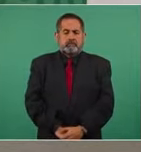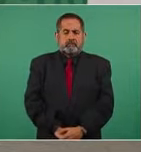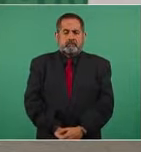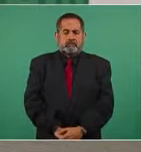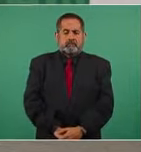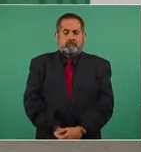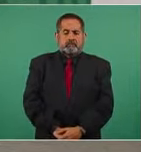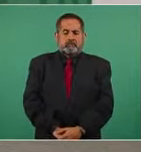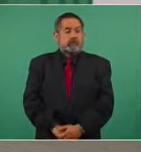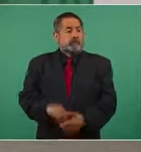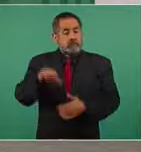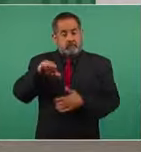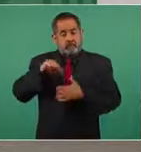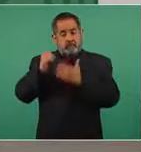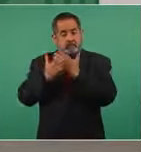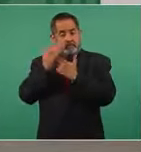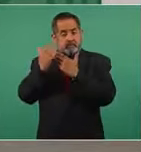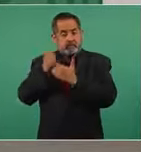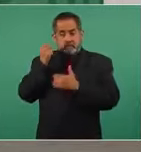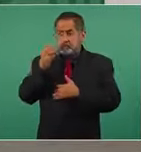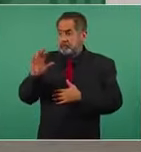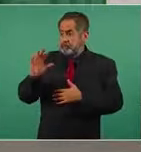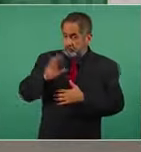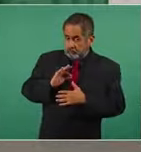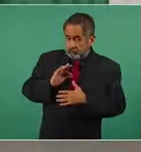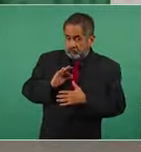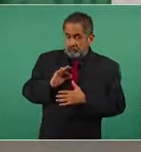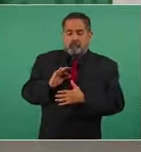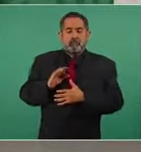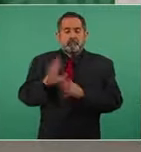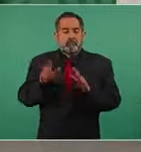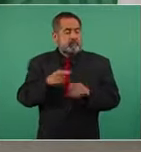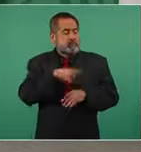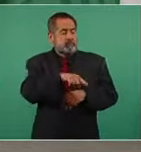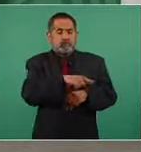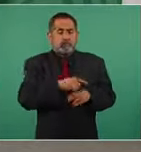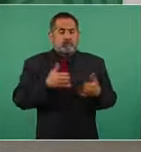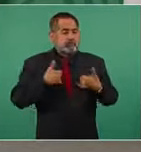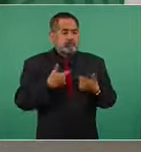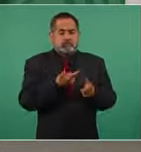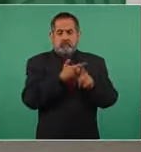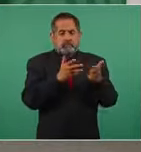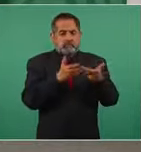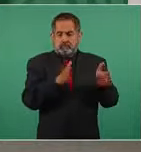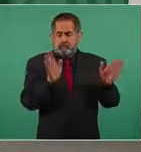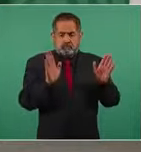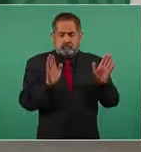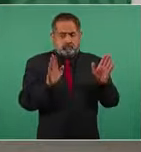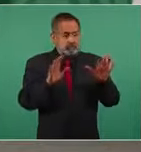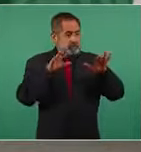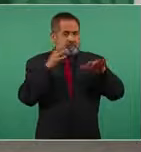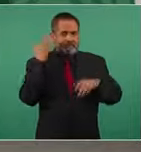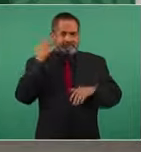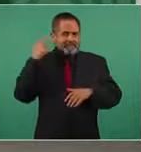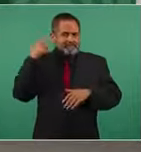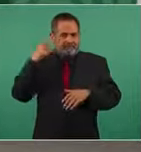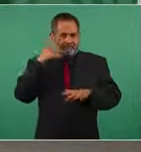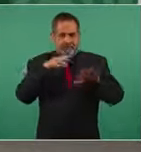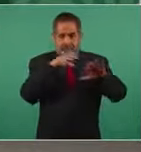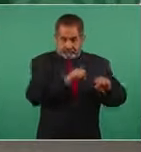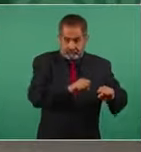Hoy en la mañana, según me informan, se liberaron ya los detenidos en Puebla